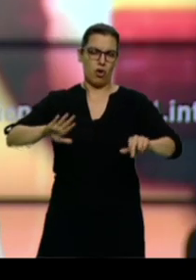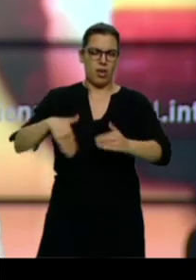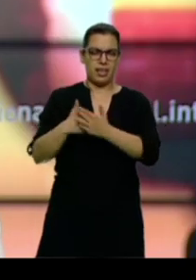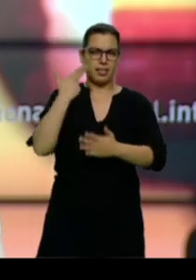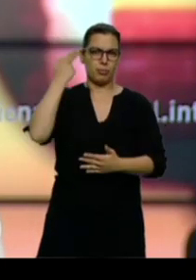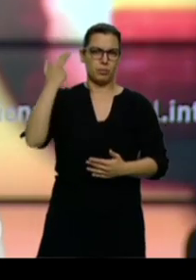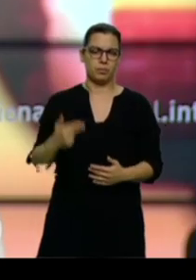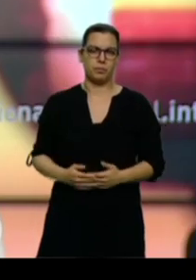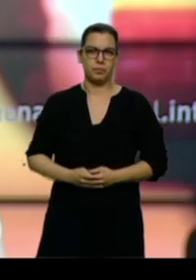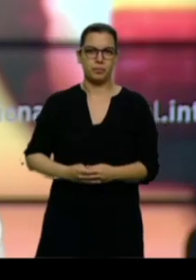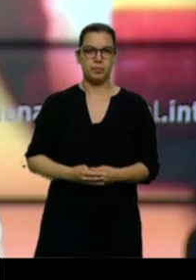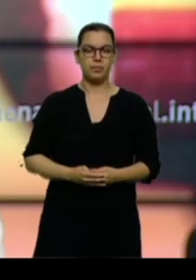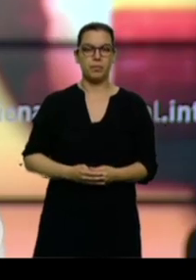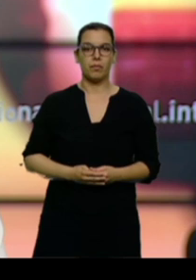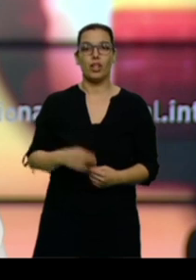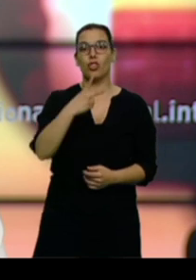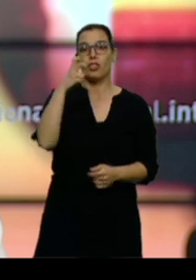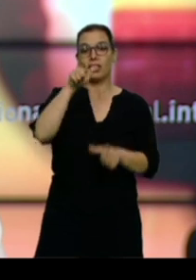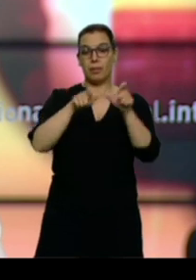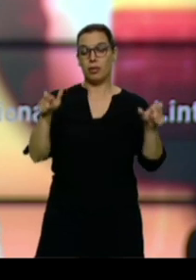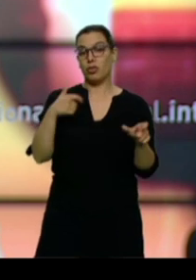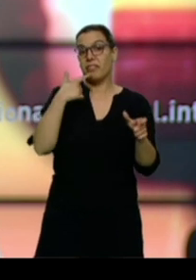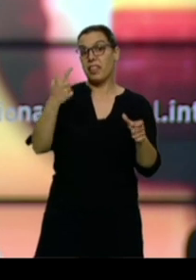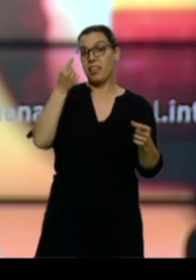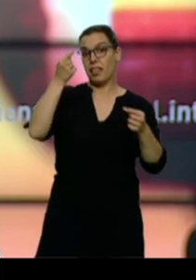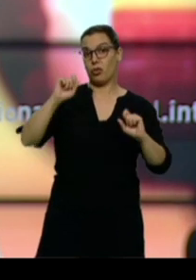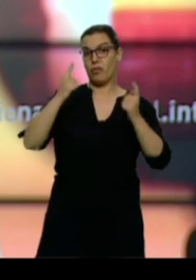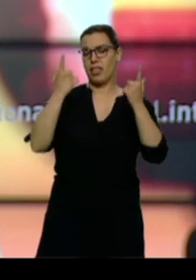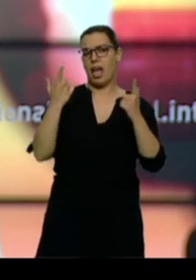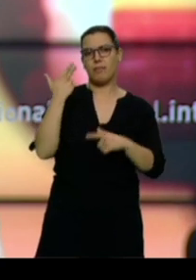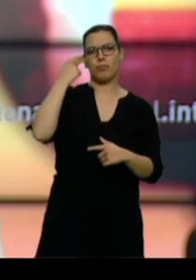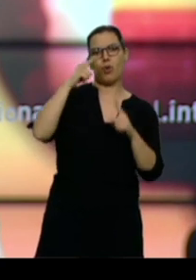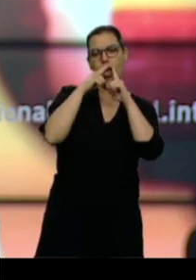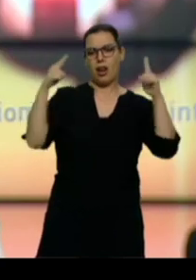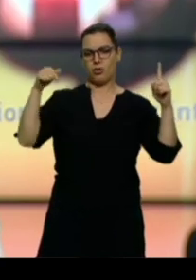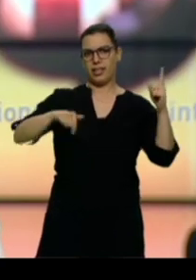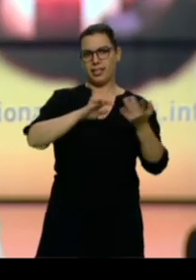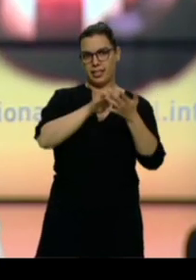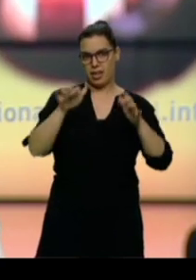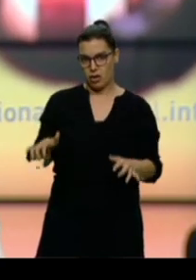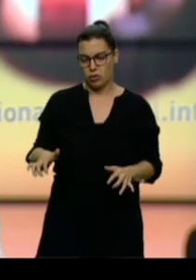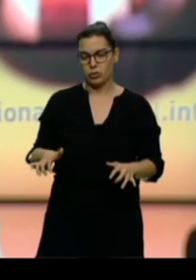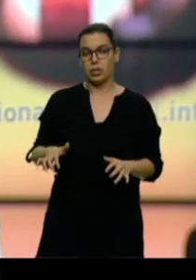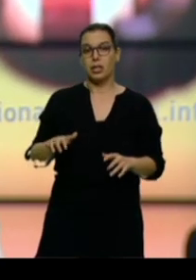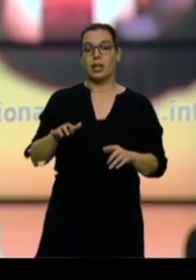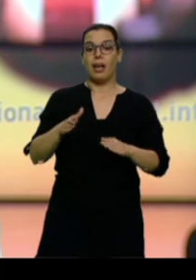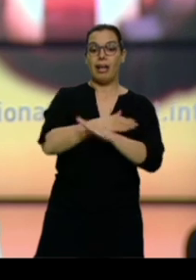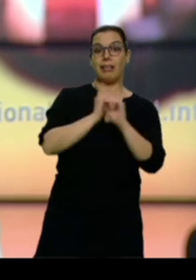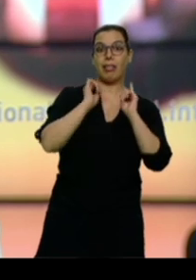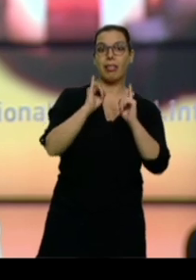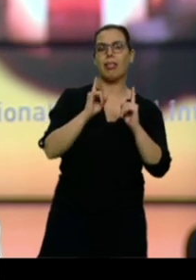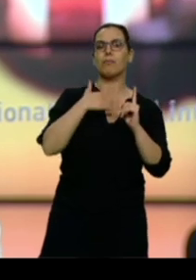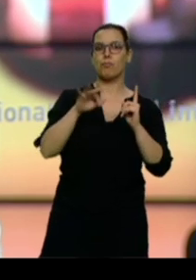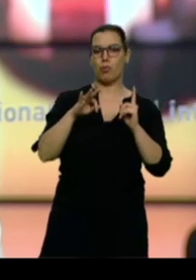200 personas, según las últimas cifras oficiales, se suicidan cada año en Castilla y León. La prevención podría reducir el número y